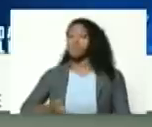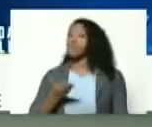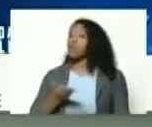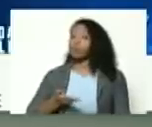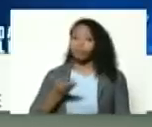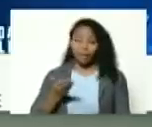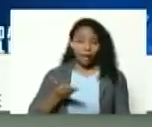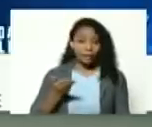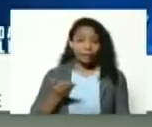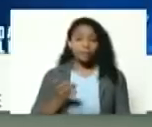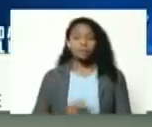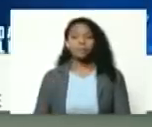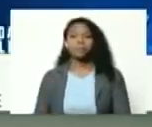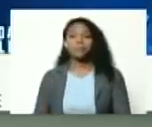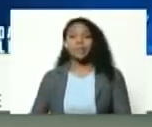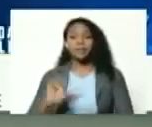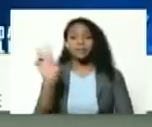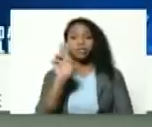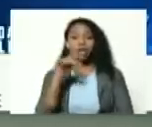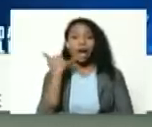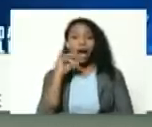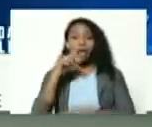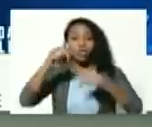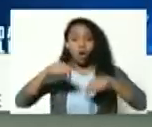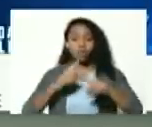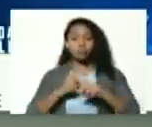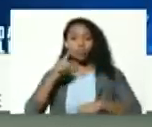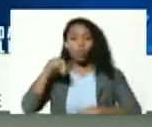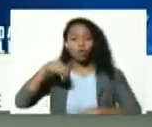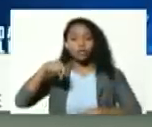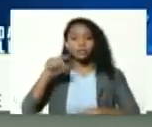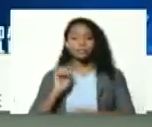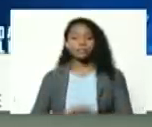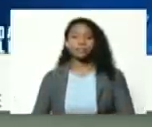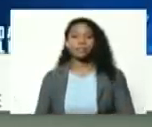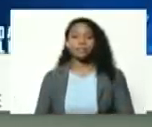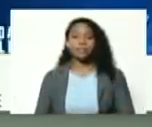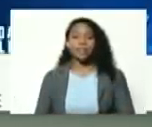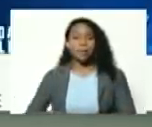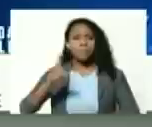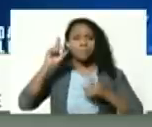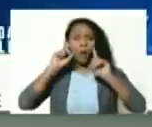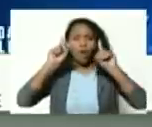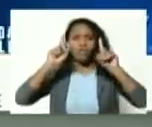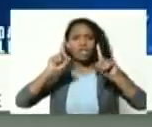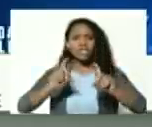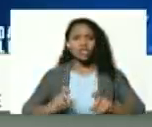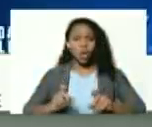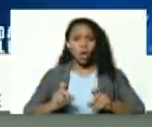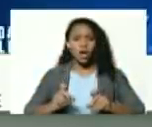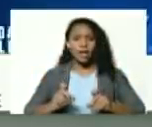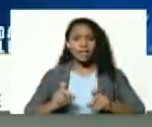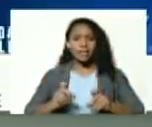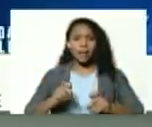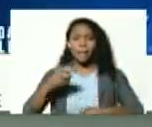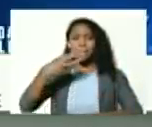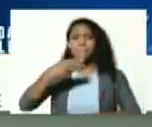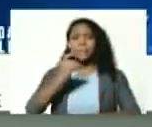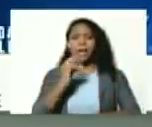Venezuela tiene hoy por hoy profesores pedros calzadillas